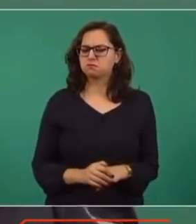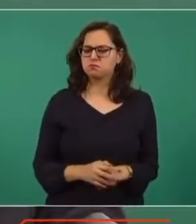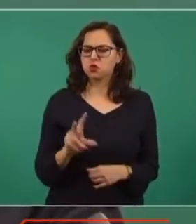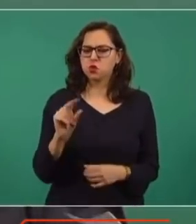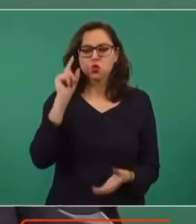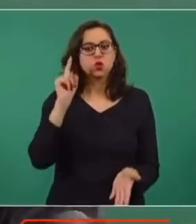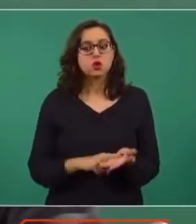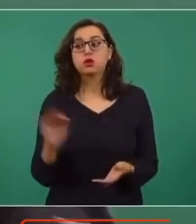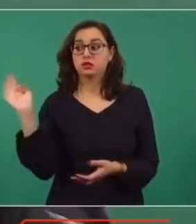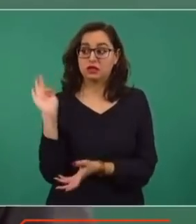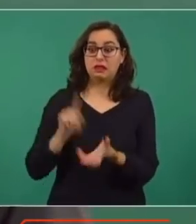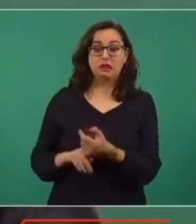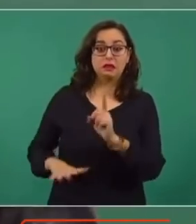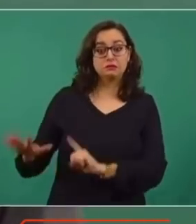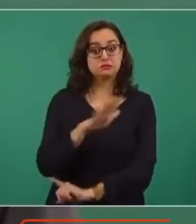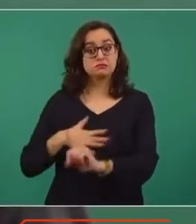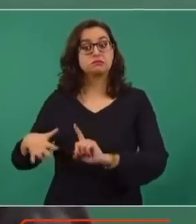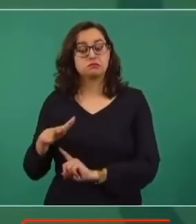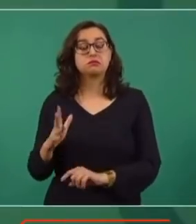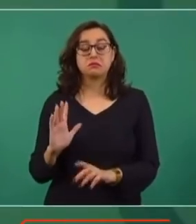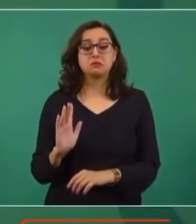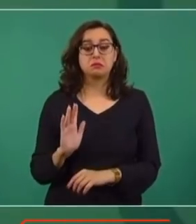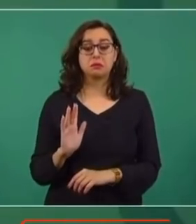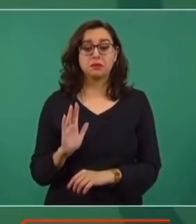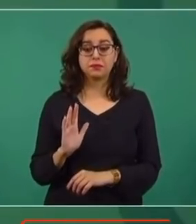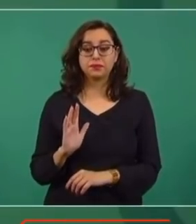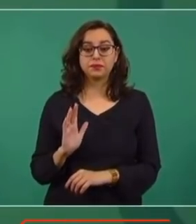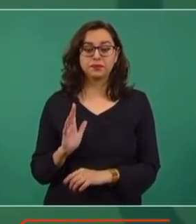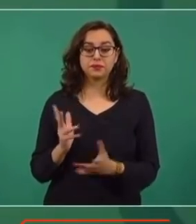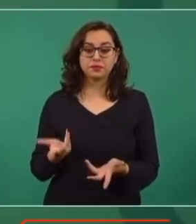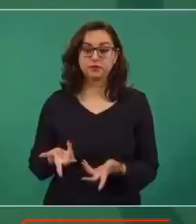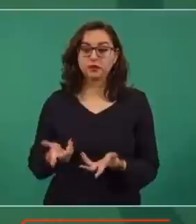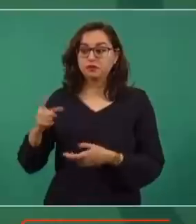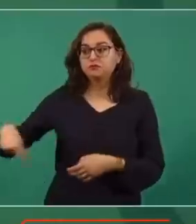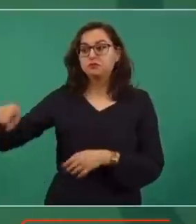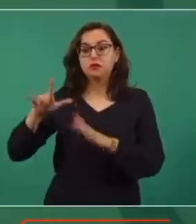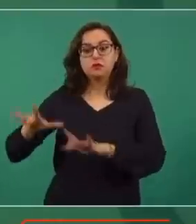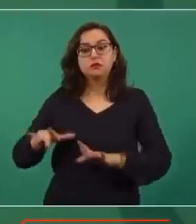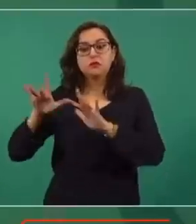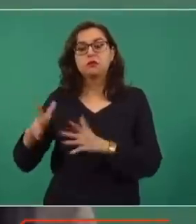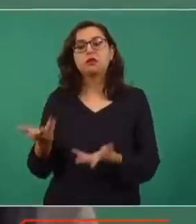mejor en ese ambiente los adormecen.